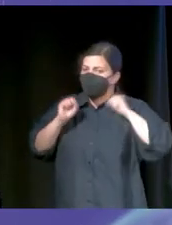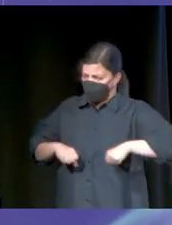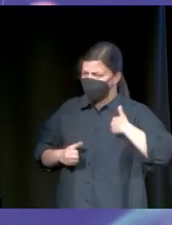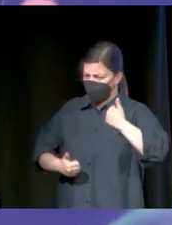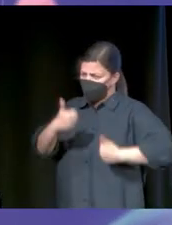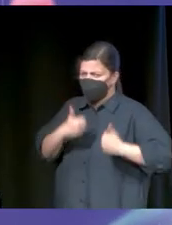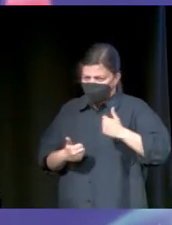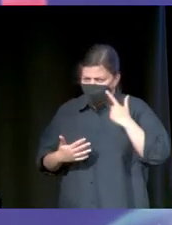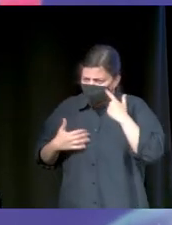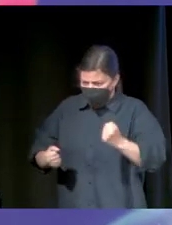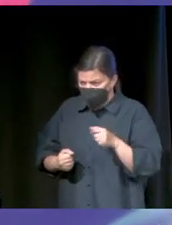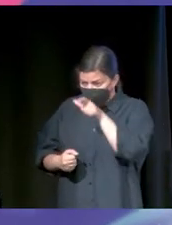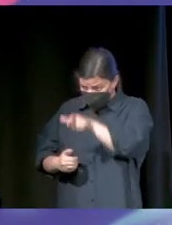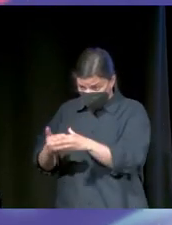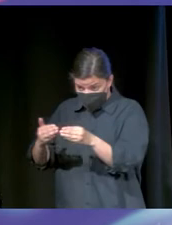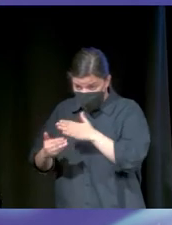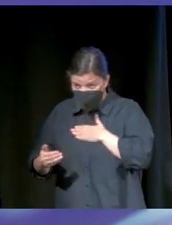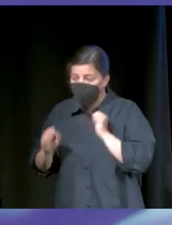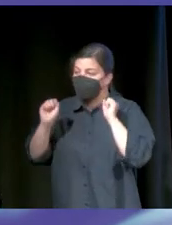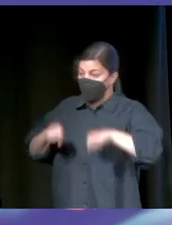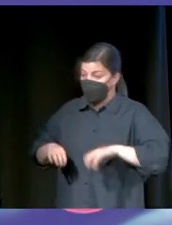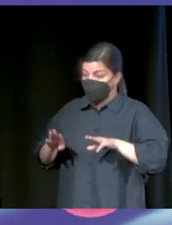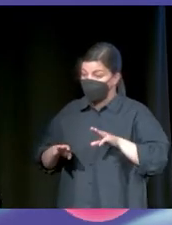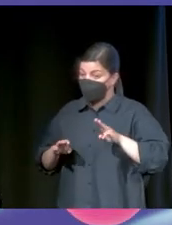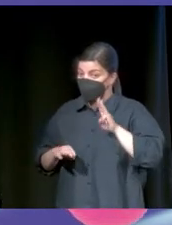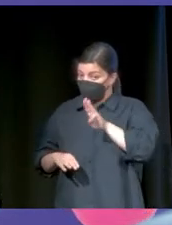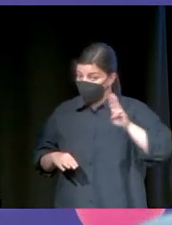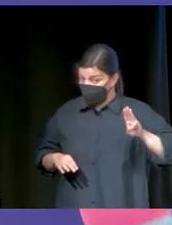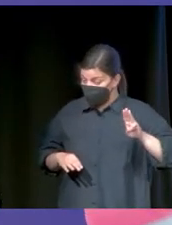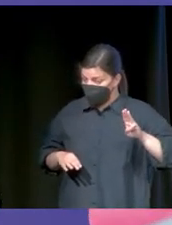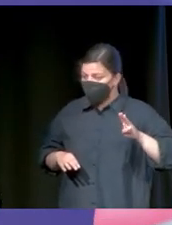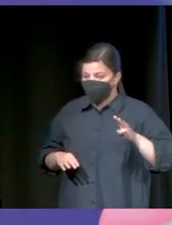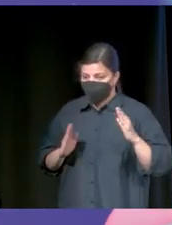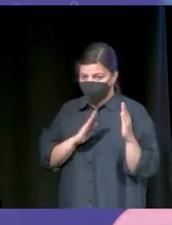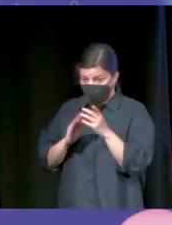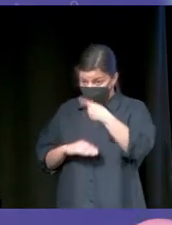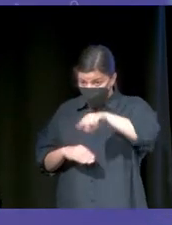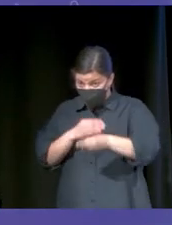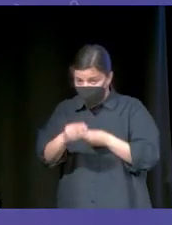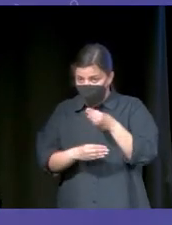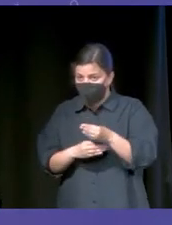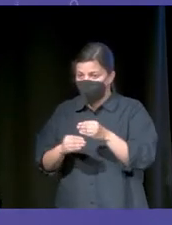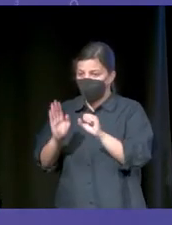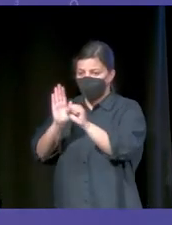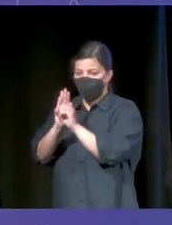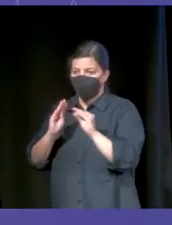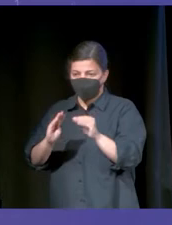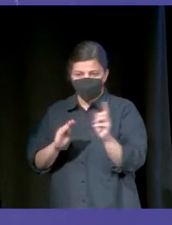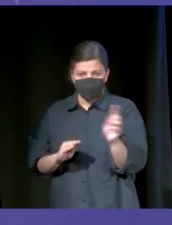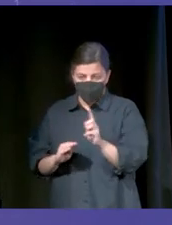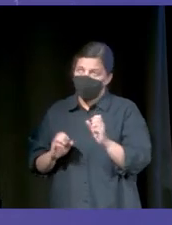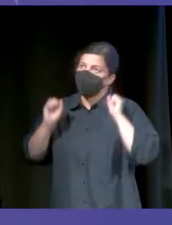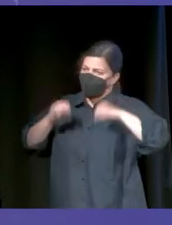pero de forma sana, pues tú eres mi cliente. Y te digo, vale, pero el PowerPoint, cuando lo queréis, no pongáis vuestro logo. Y dije, bueno, típico, me